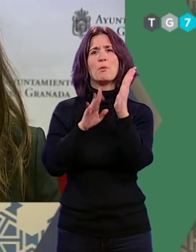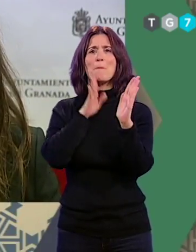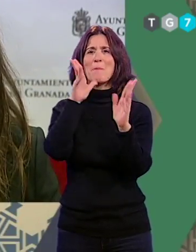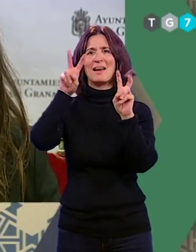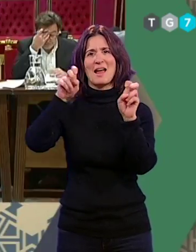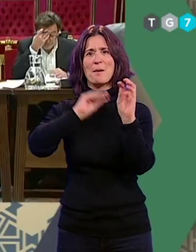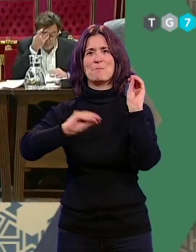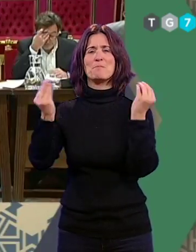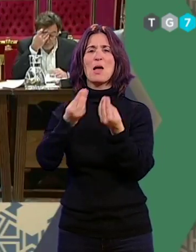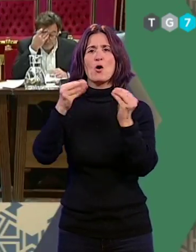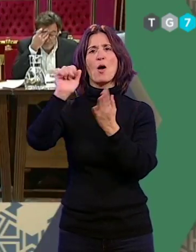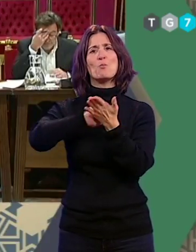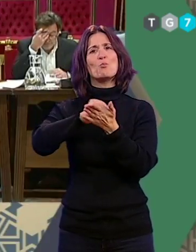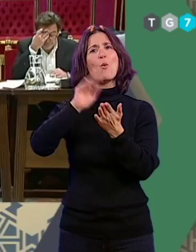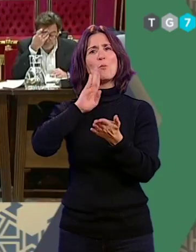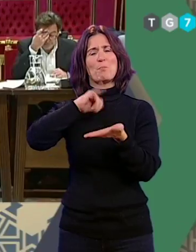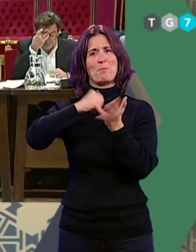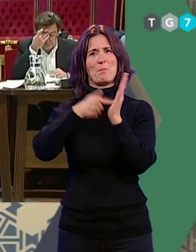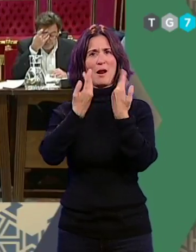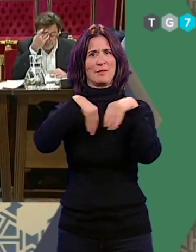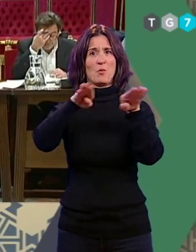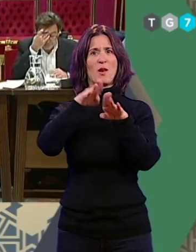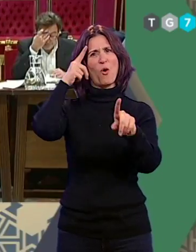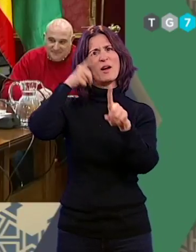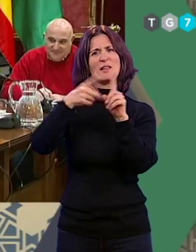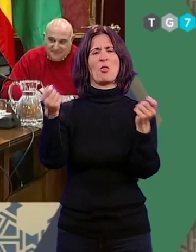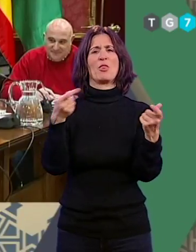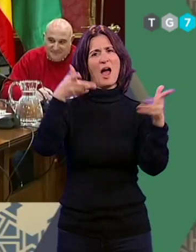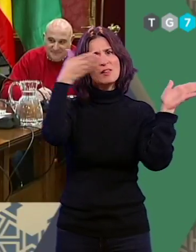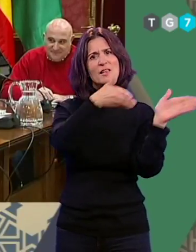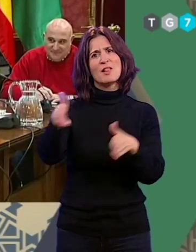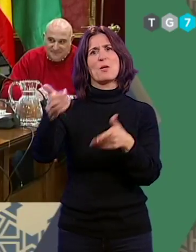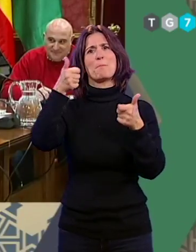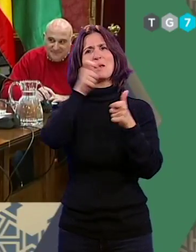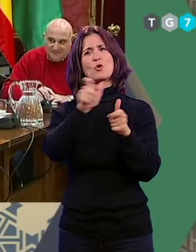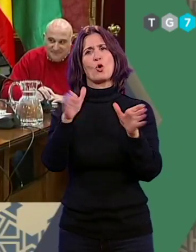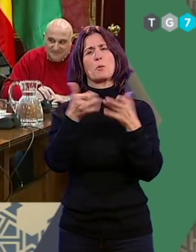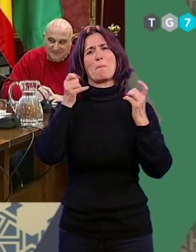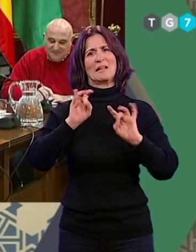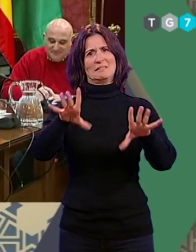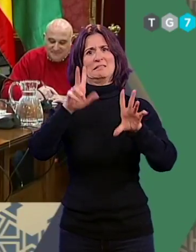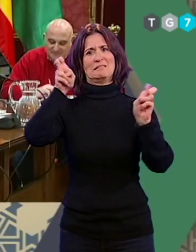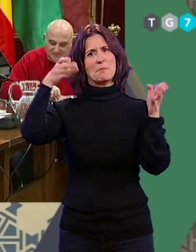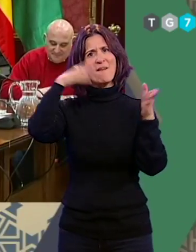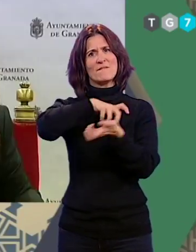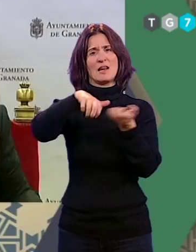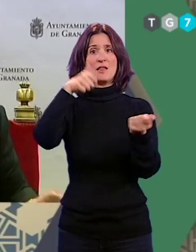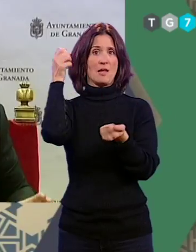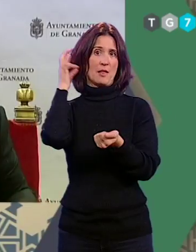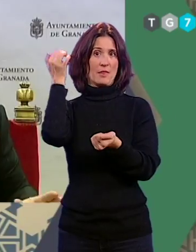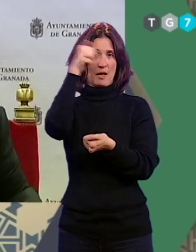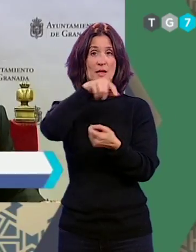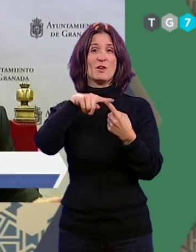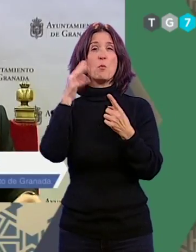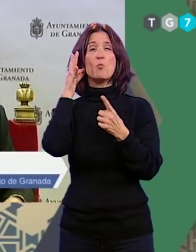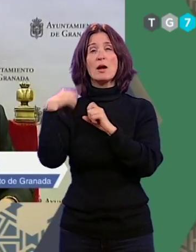de Igualdad, medidas que buscan atender a los perfiles más vulnerables de la violencia de género. Queremos, en relación a la mujer migrante, que